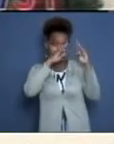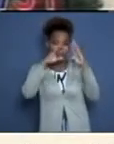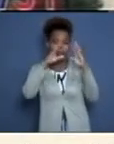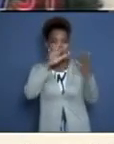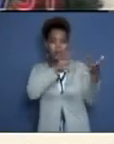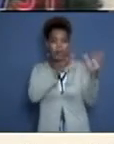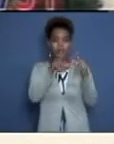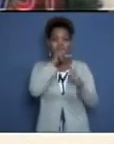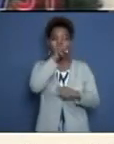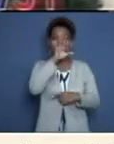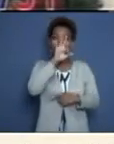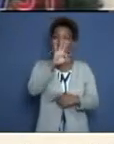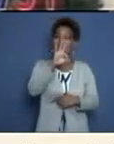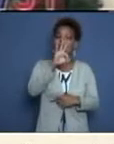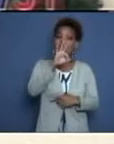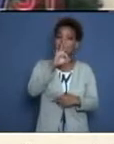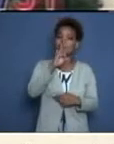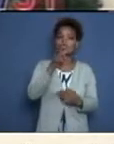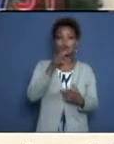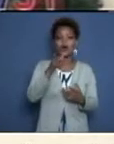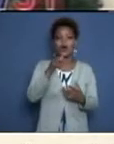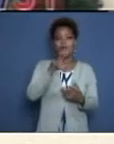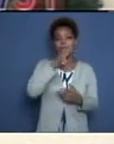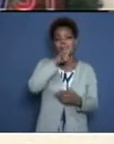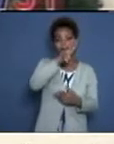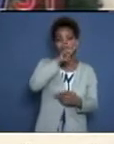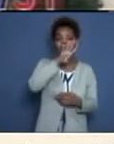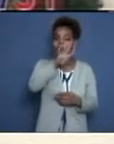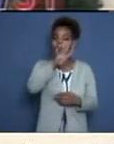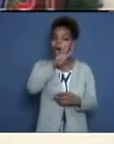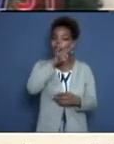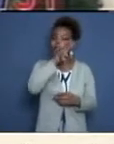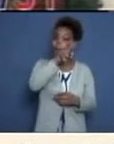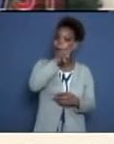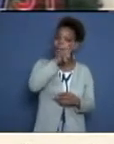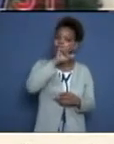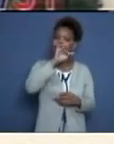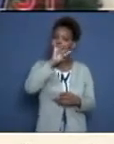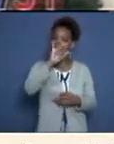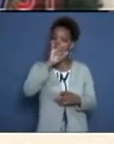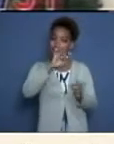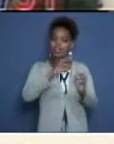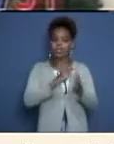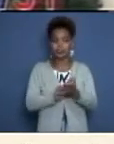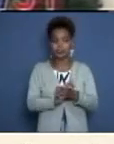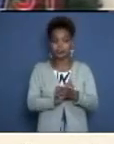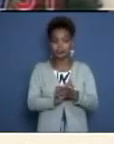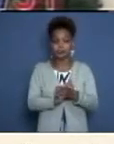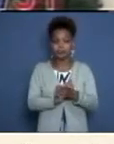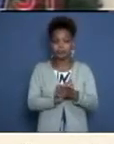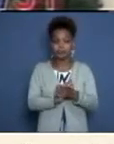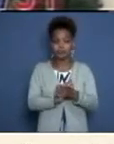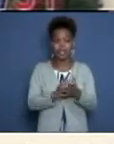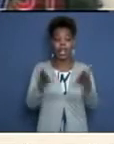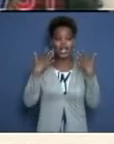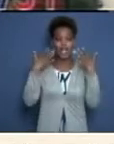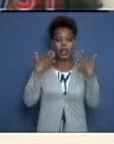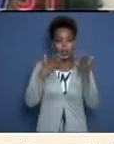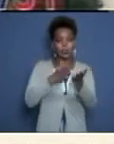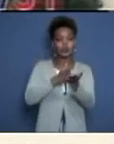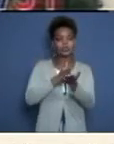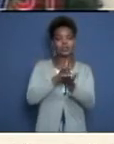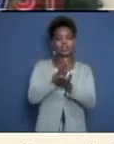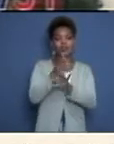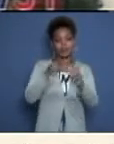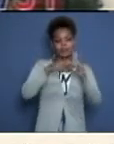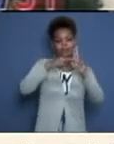grados Celsius en las montañas y entre 24 y 27 grados Celsius para el resto del área. Continuará el calor con valores máximos de